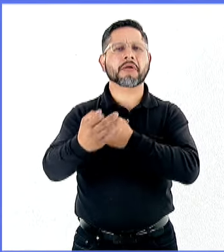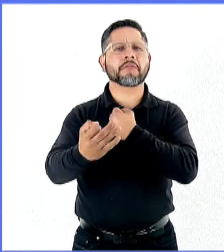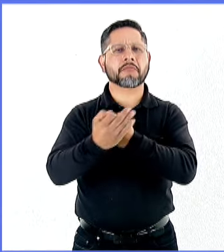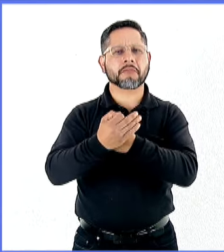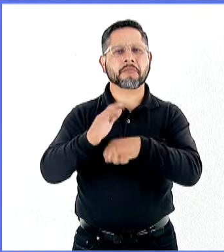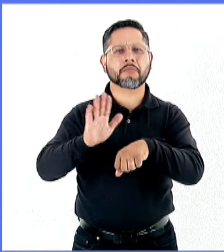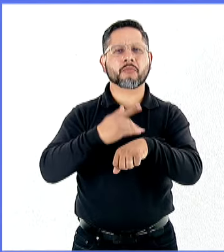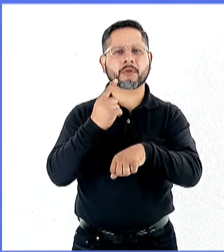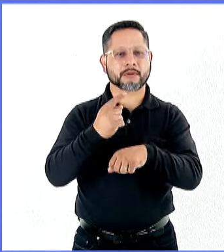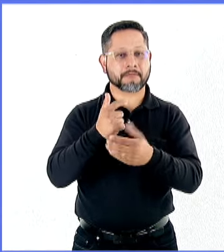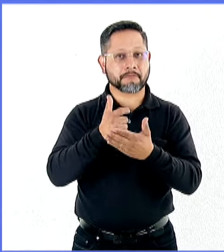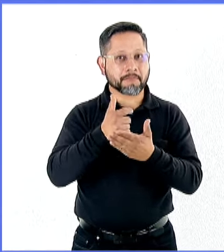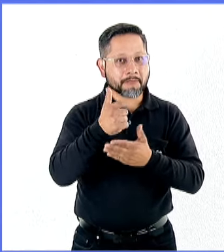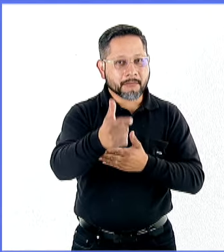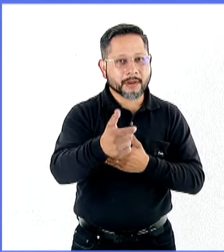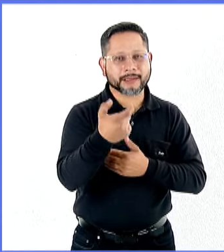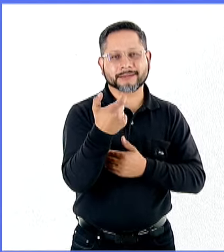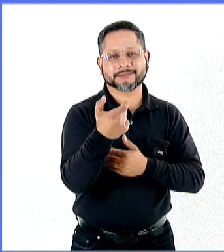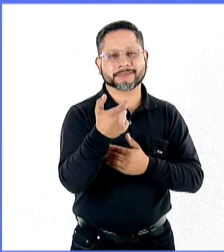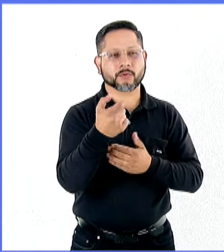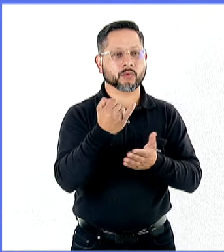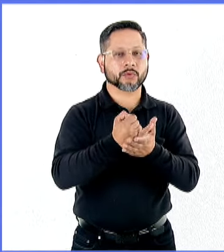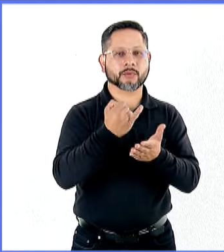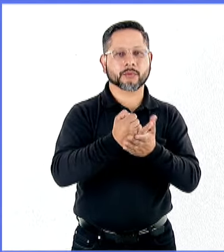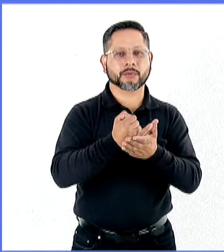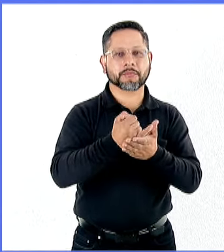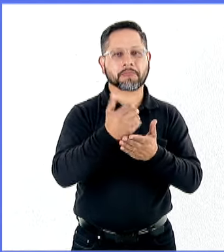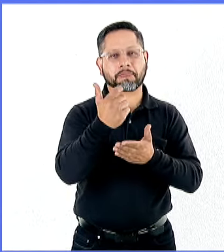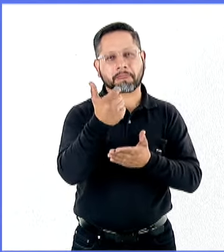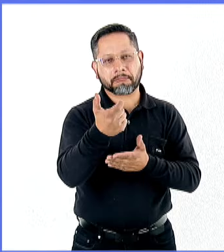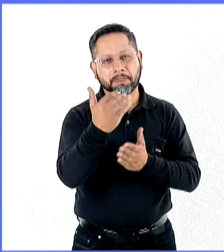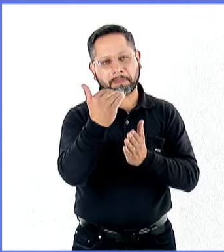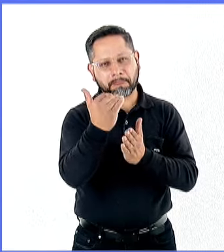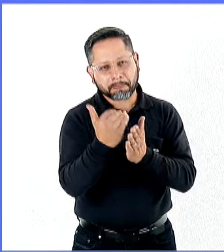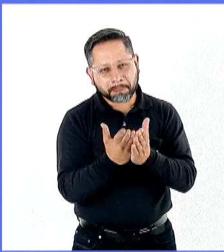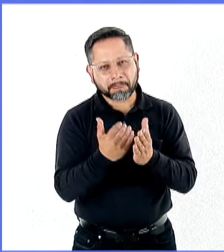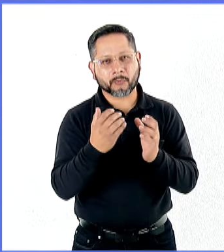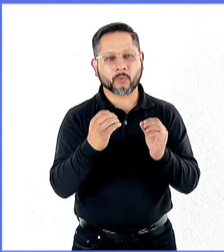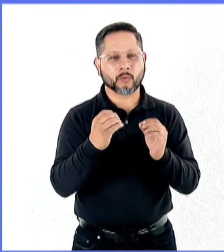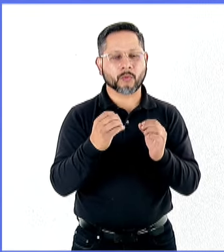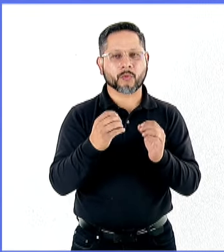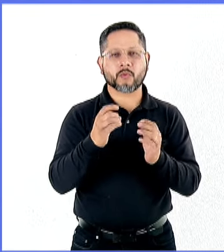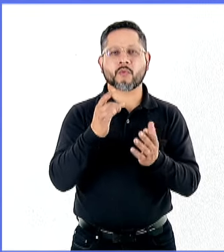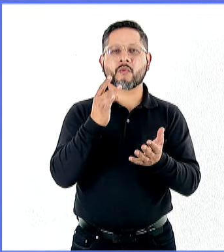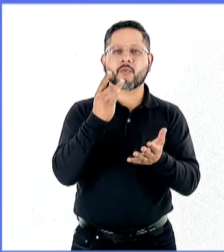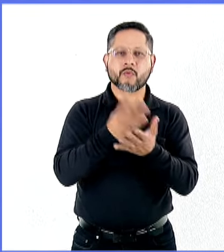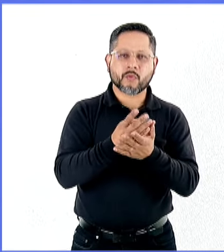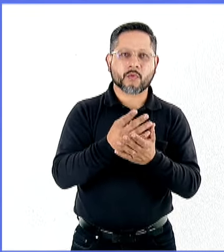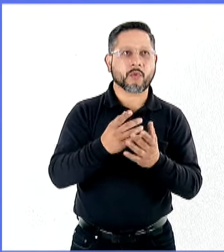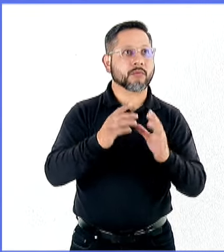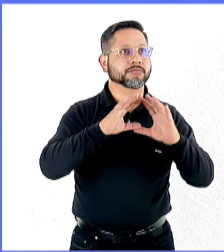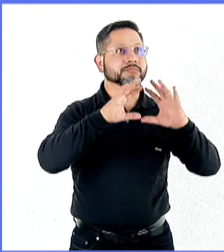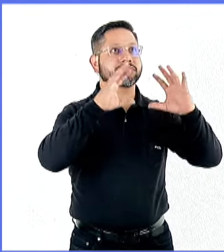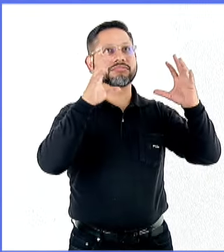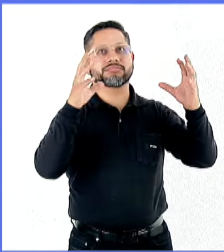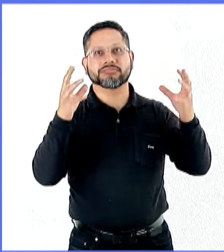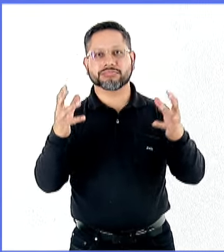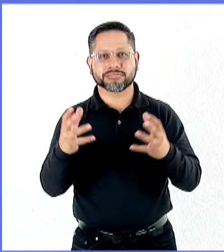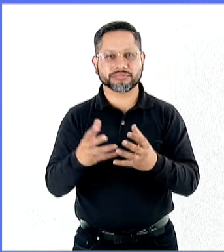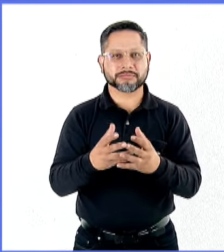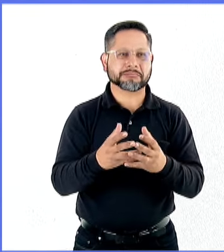pueden pagar menos salarios o que pagan menos impuestos o que no tienen que poner un filtro específico para daños ambientales. fin.